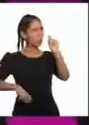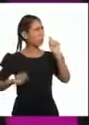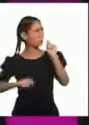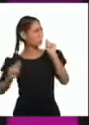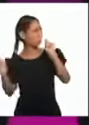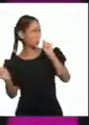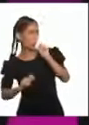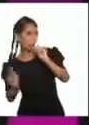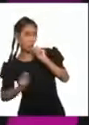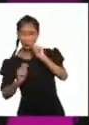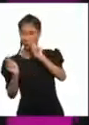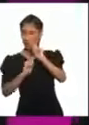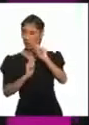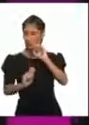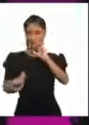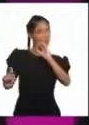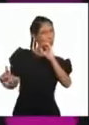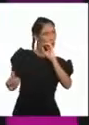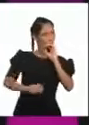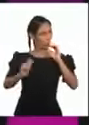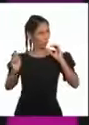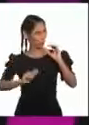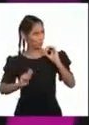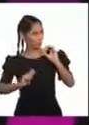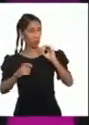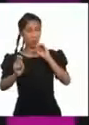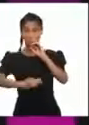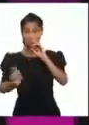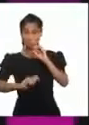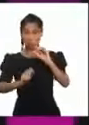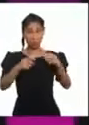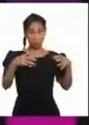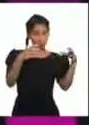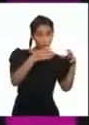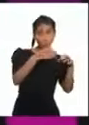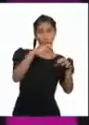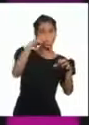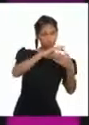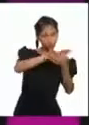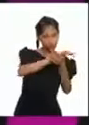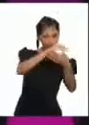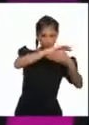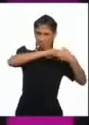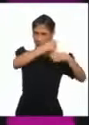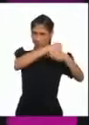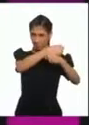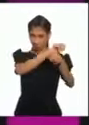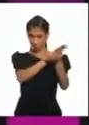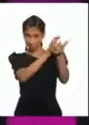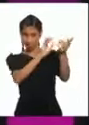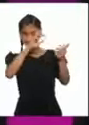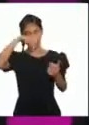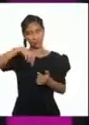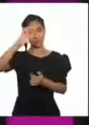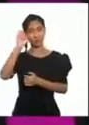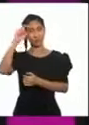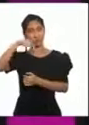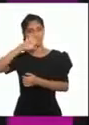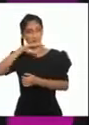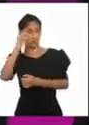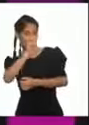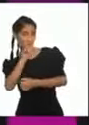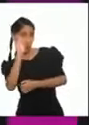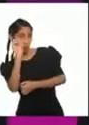La caja se hace de tronquito de pencazul. O si no, este, de... El